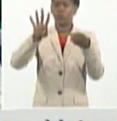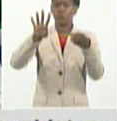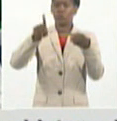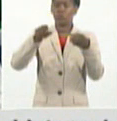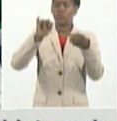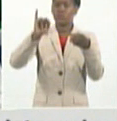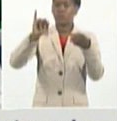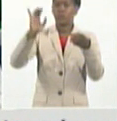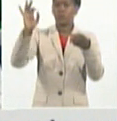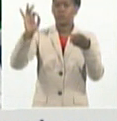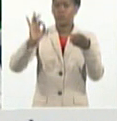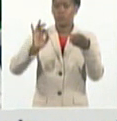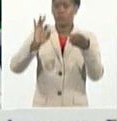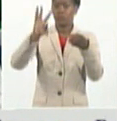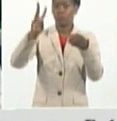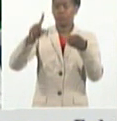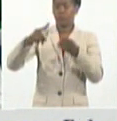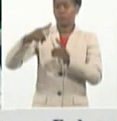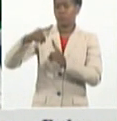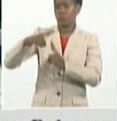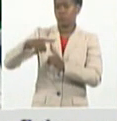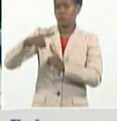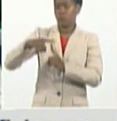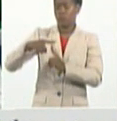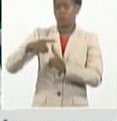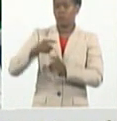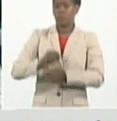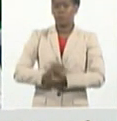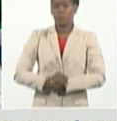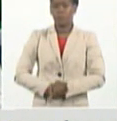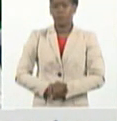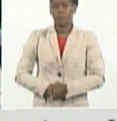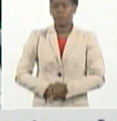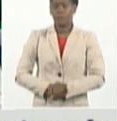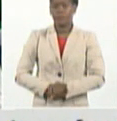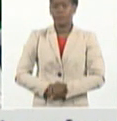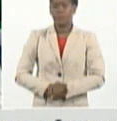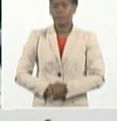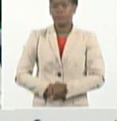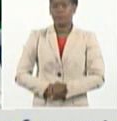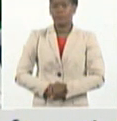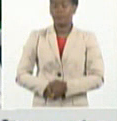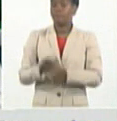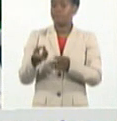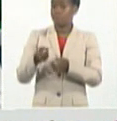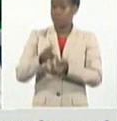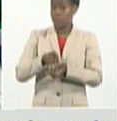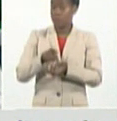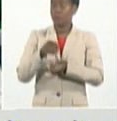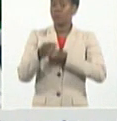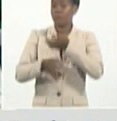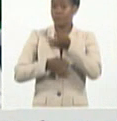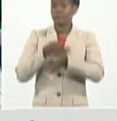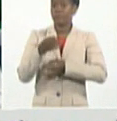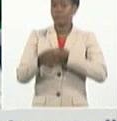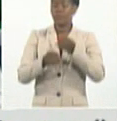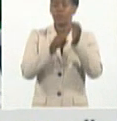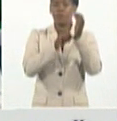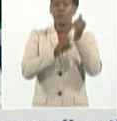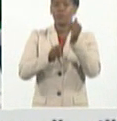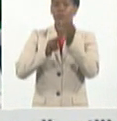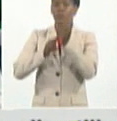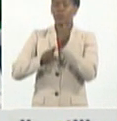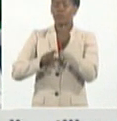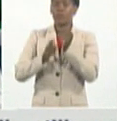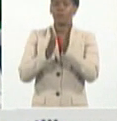% de todos los confirmados en Cuba. Ayer, suelo significar que de las provincias de